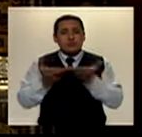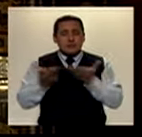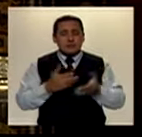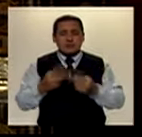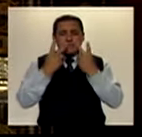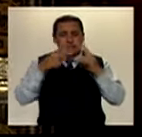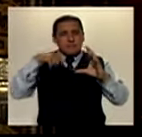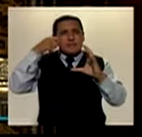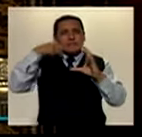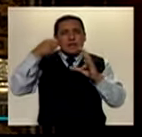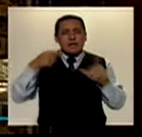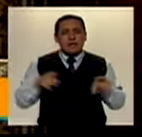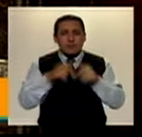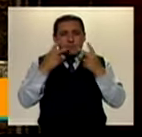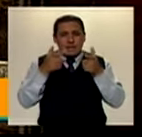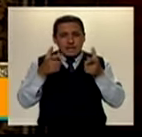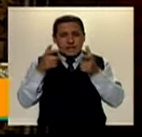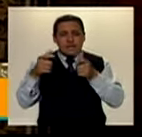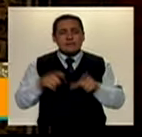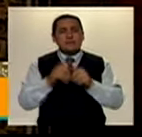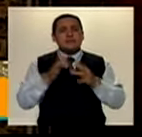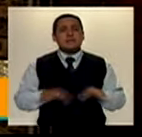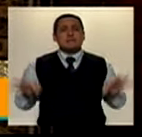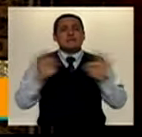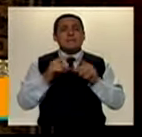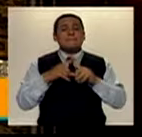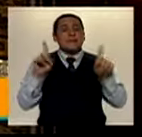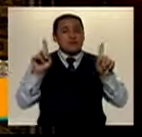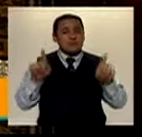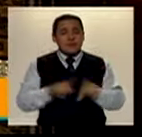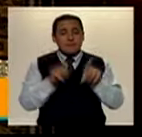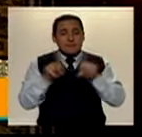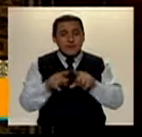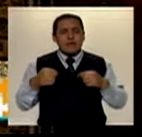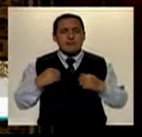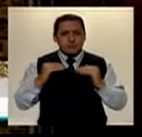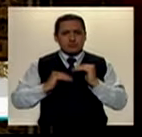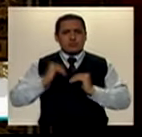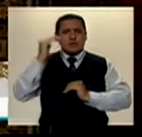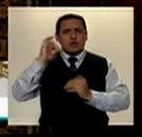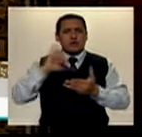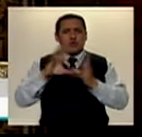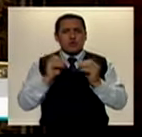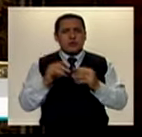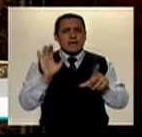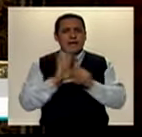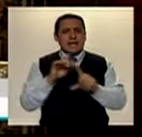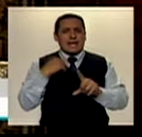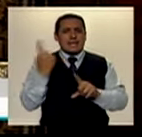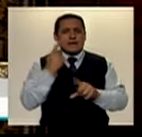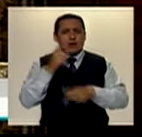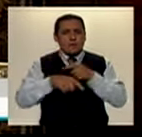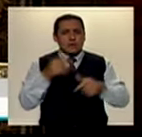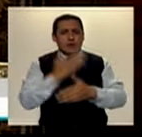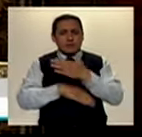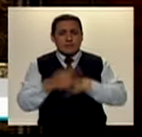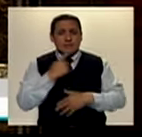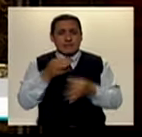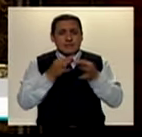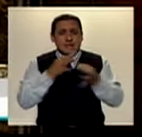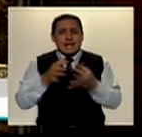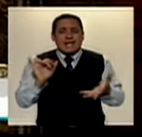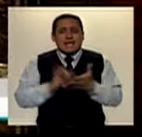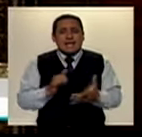videovigilancia, que es fundamental. Pero también ya hemos superado lo que la Ley General de la Persona con Discapacidad dice